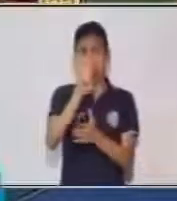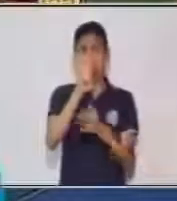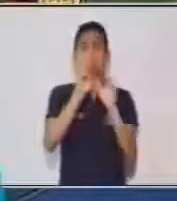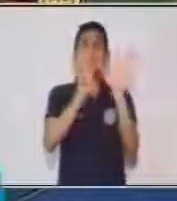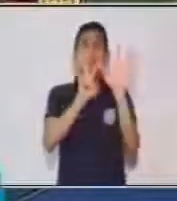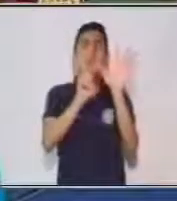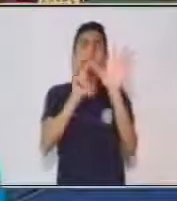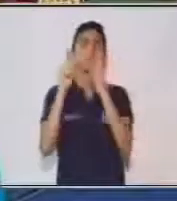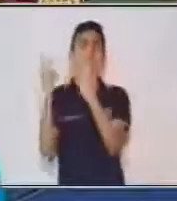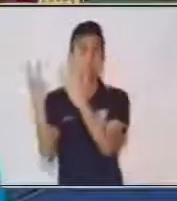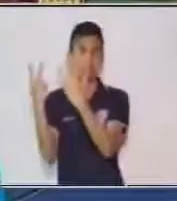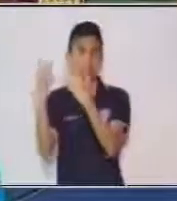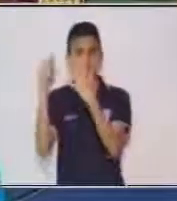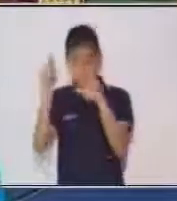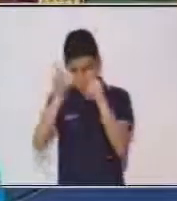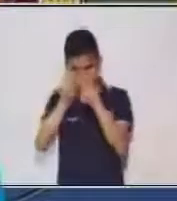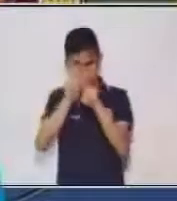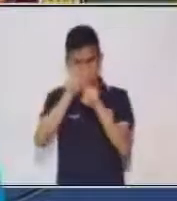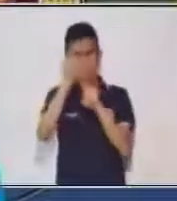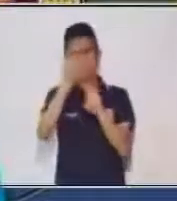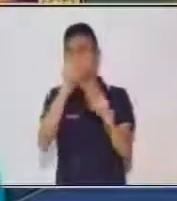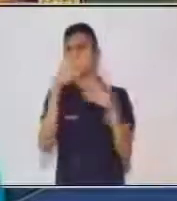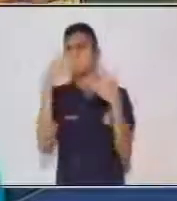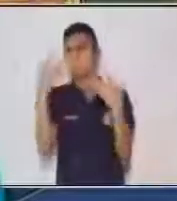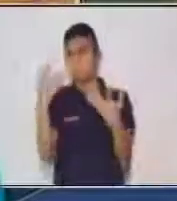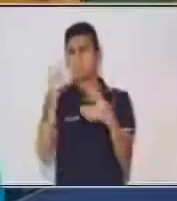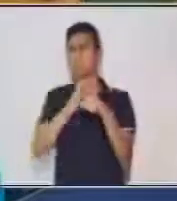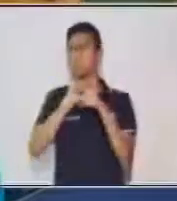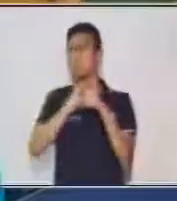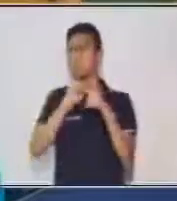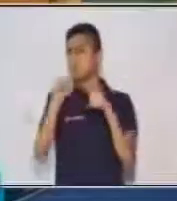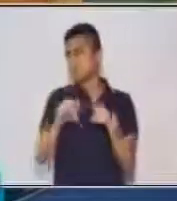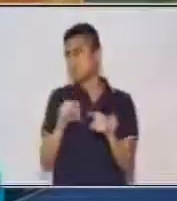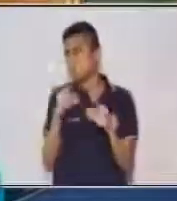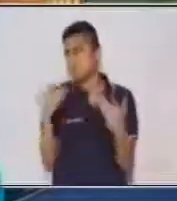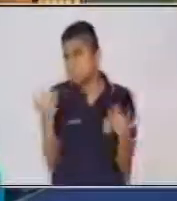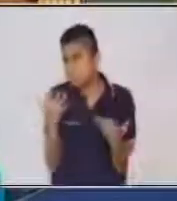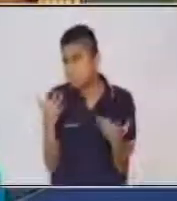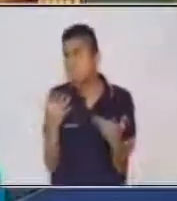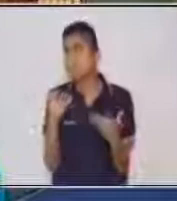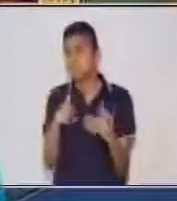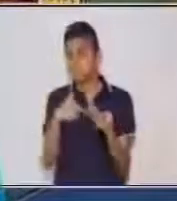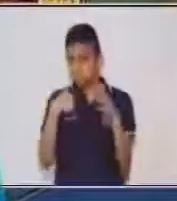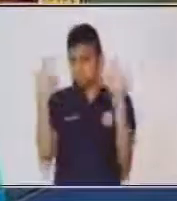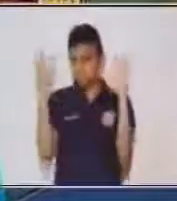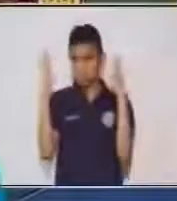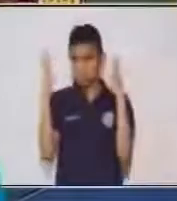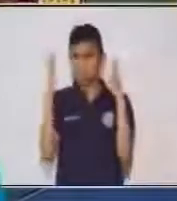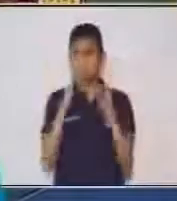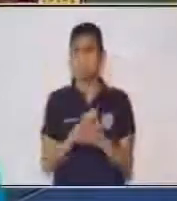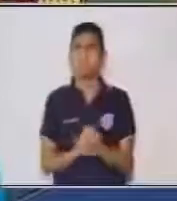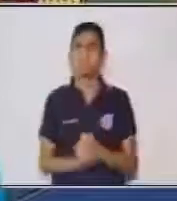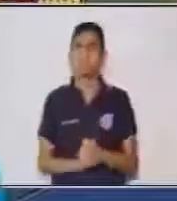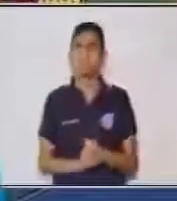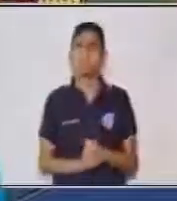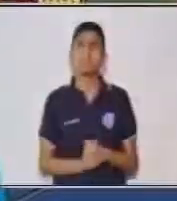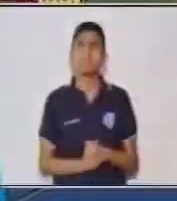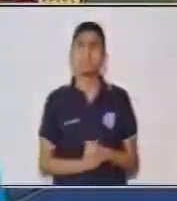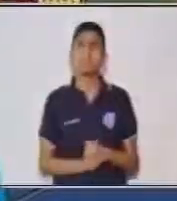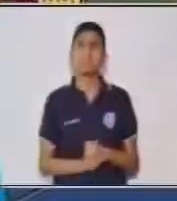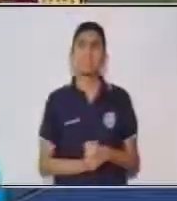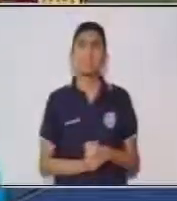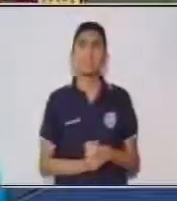setenta y siete. También, ¿qué estamos aplicando acá? Muy bien, te felicito. Tenemos